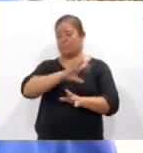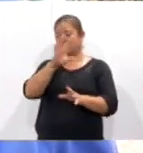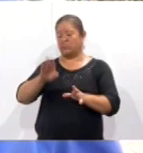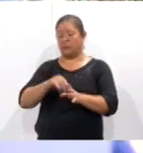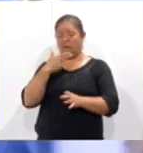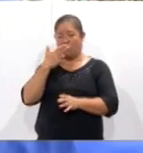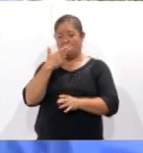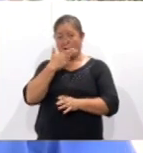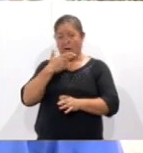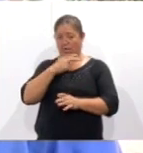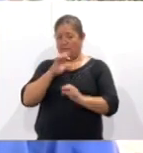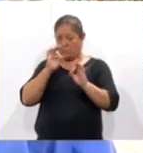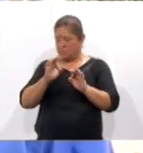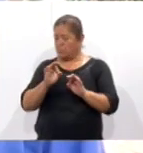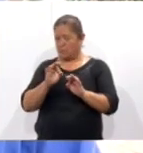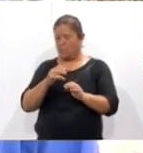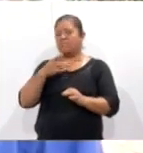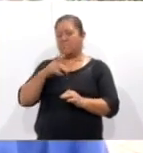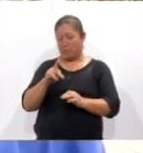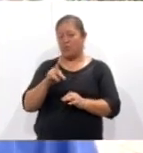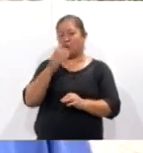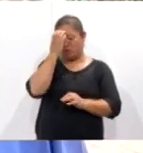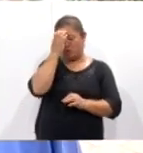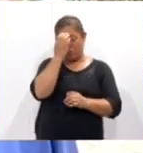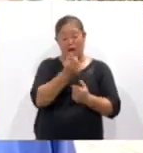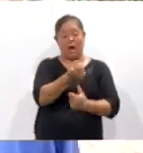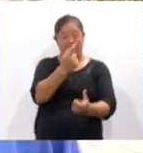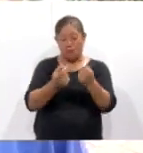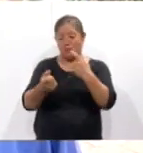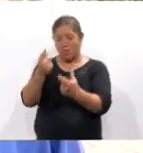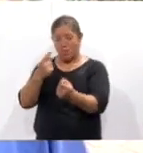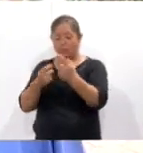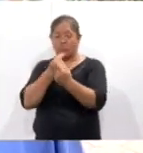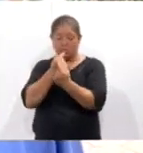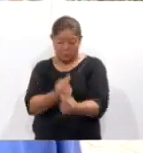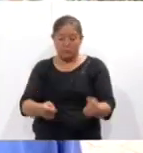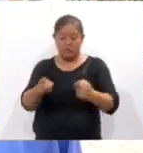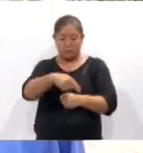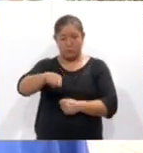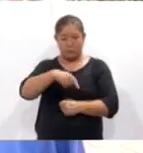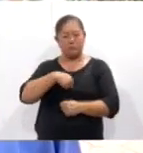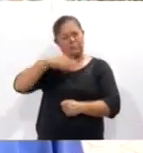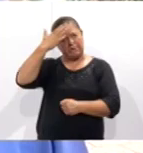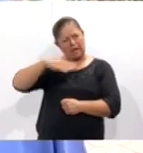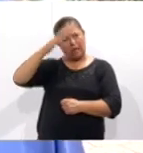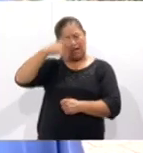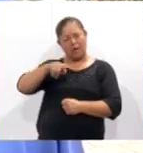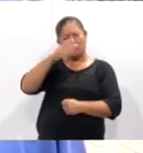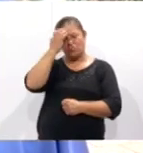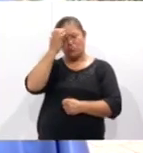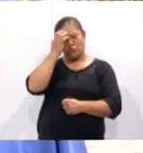rescatemos totalmente el náhuatl, pero si algunos niños, pues, tengan la